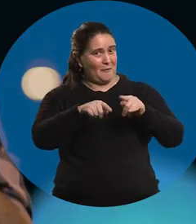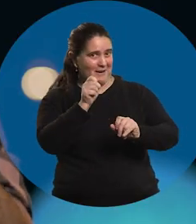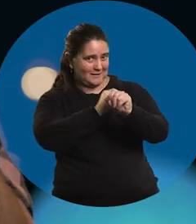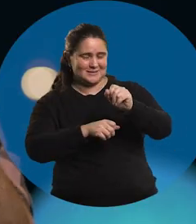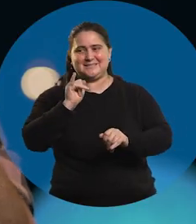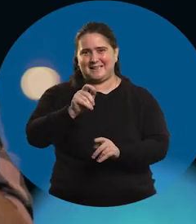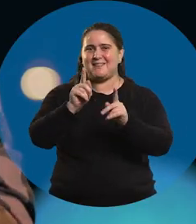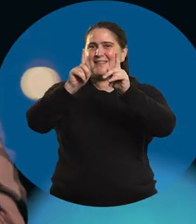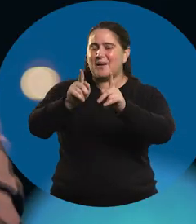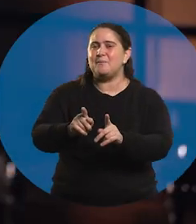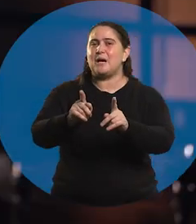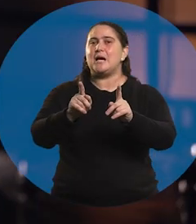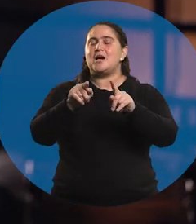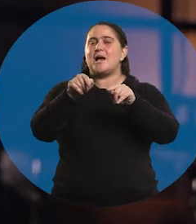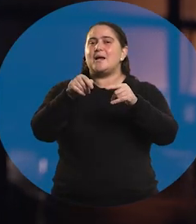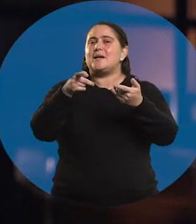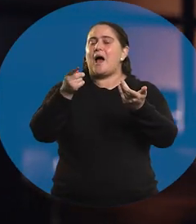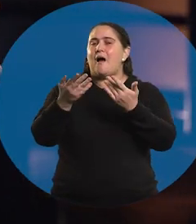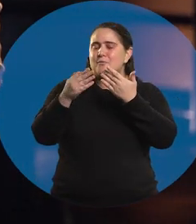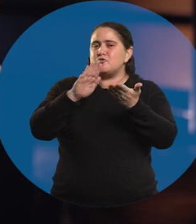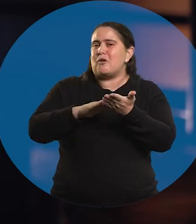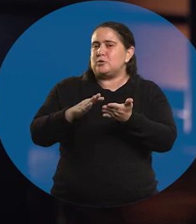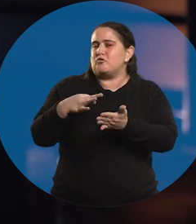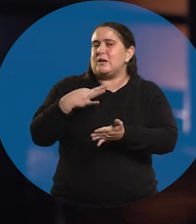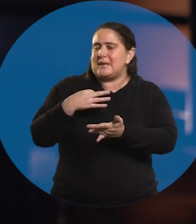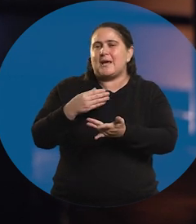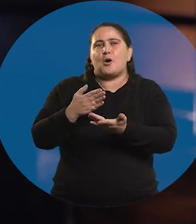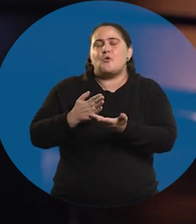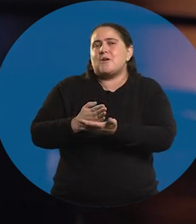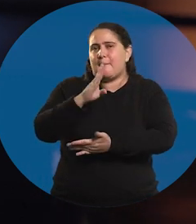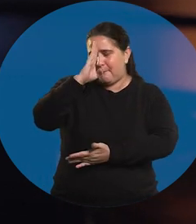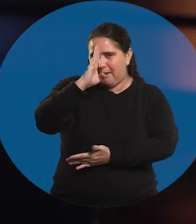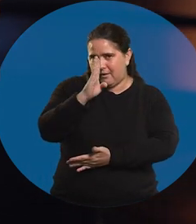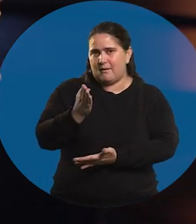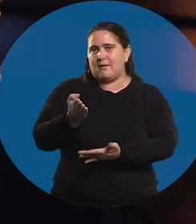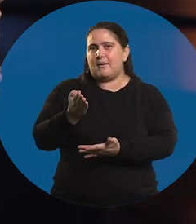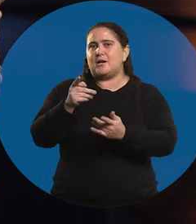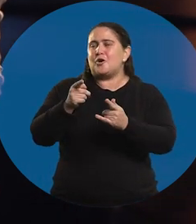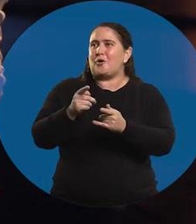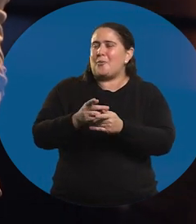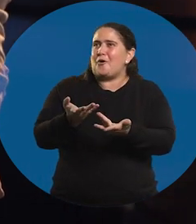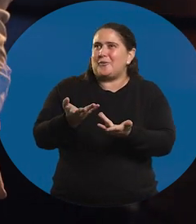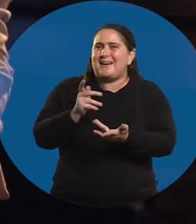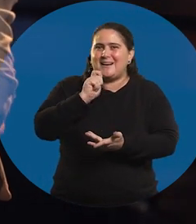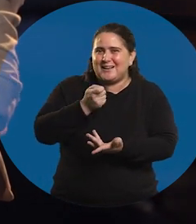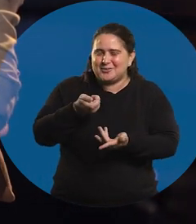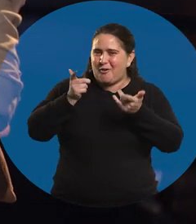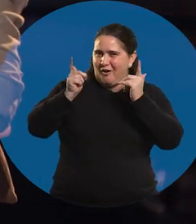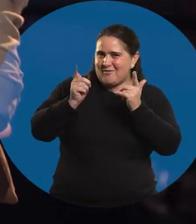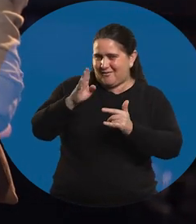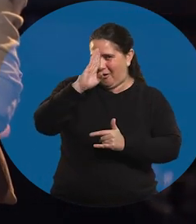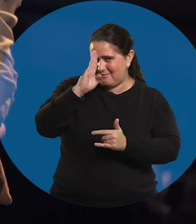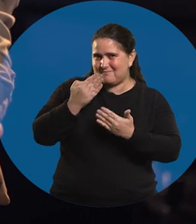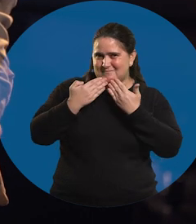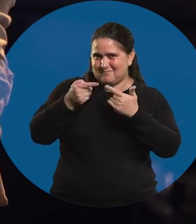ahí va. Pero sobre esta postura ante la vida de ser aprendiz, ¿no? Hay como un regocijo en